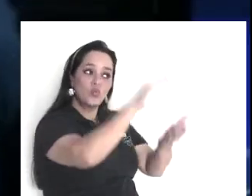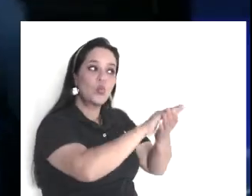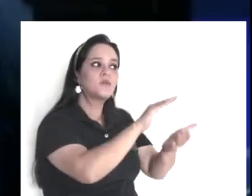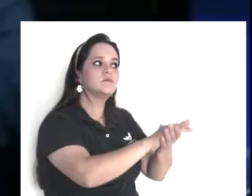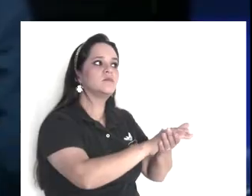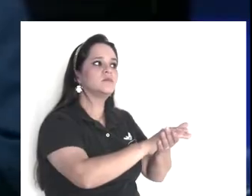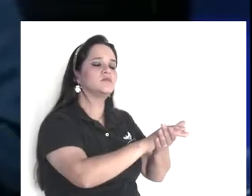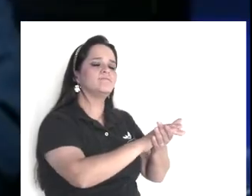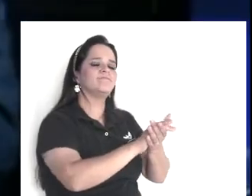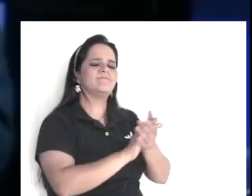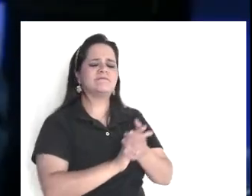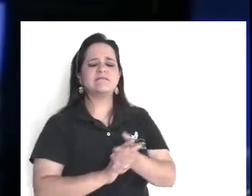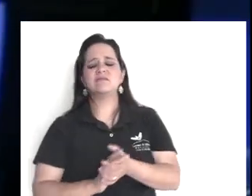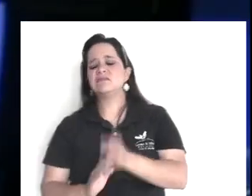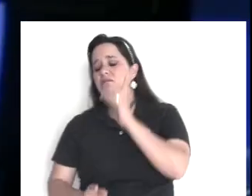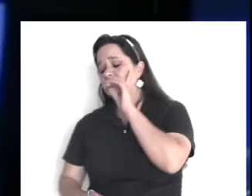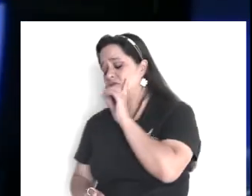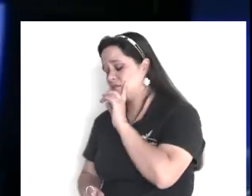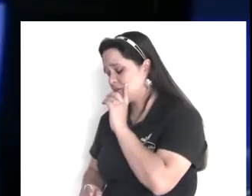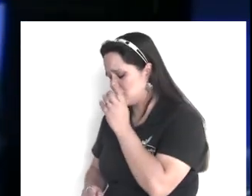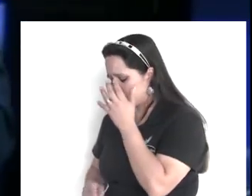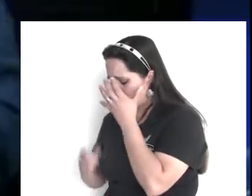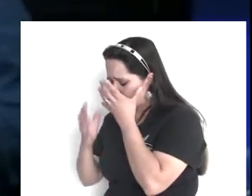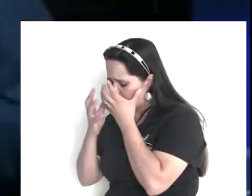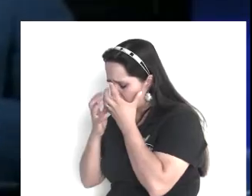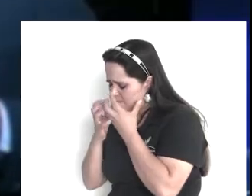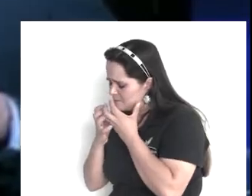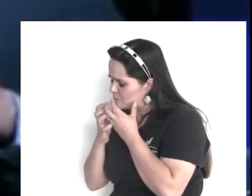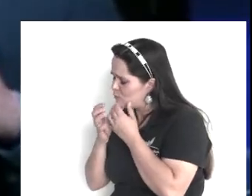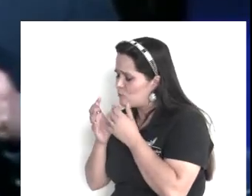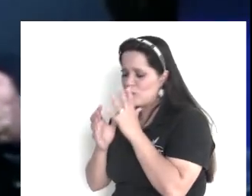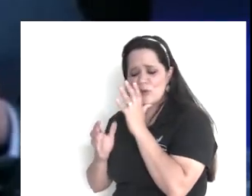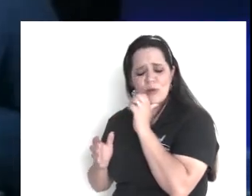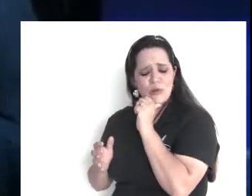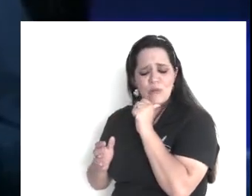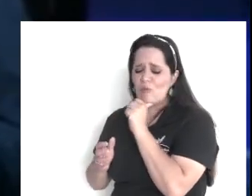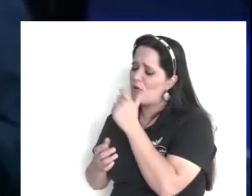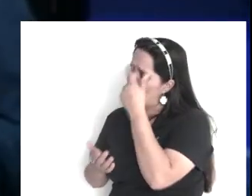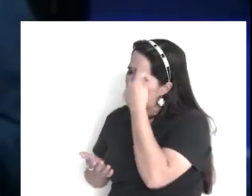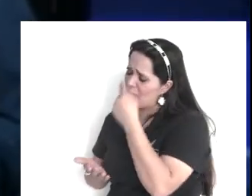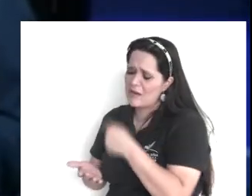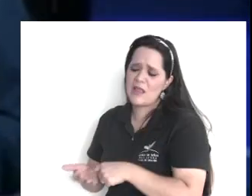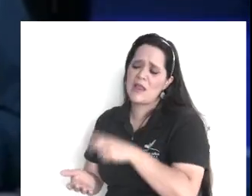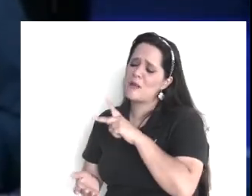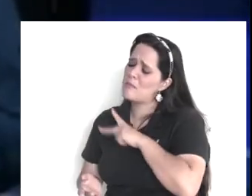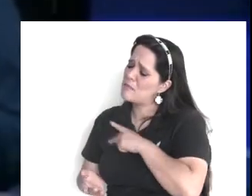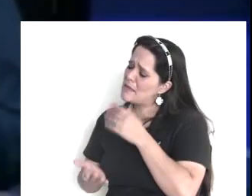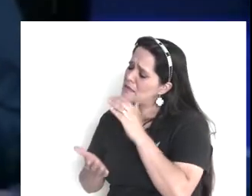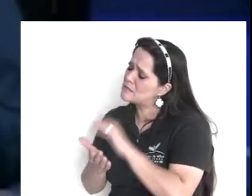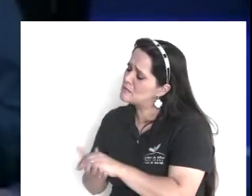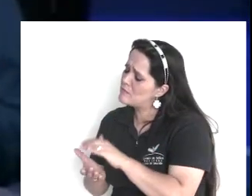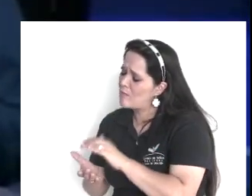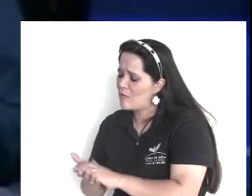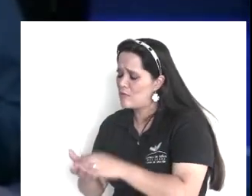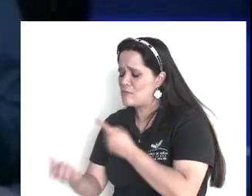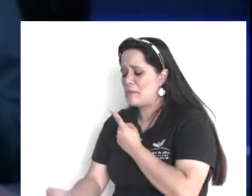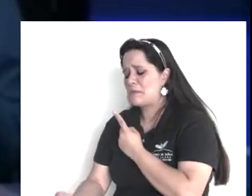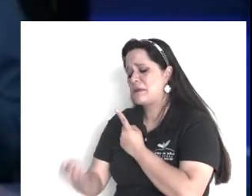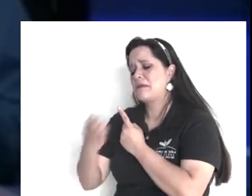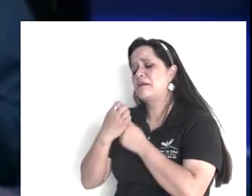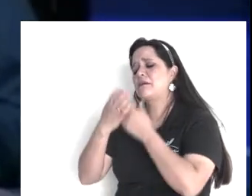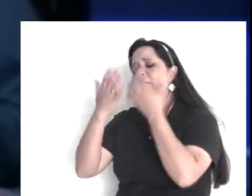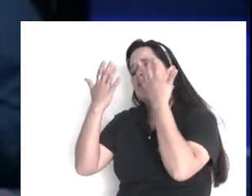ay, empieza a llorar, tu comadre te consuela, y se va, entonces, tú estás esperando, al viejo